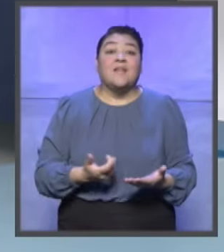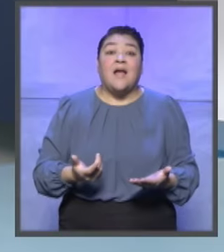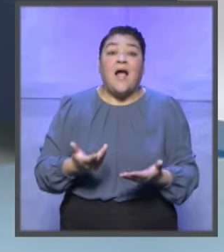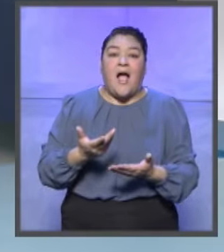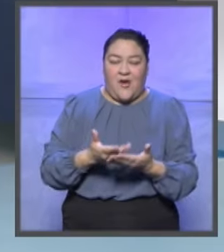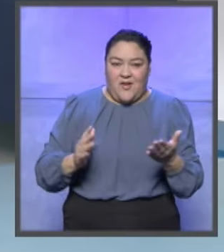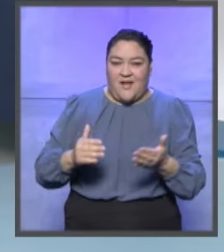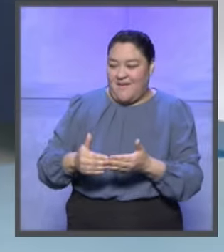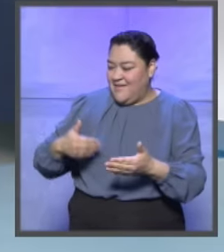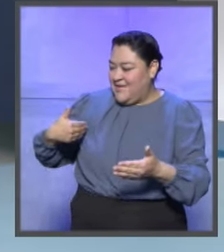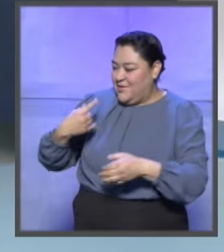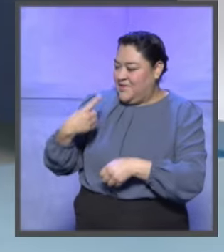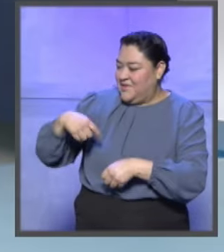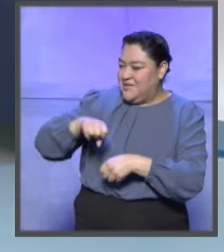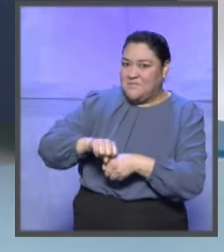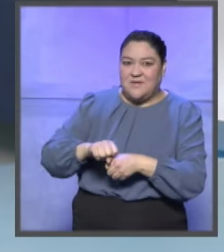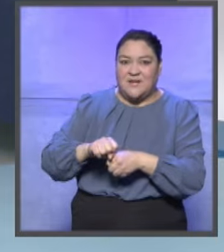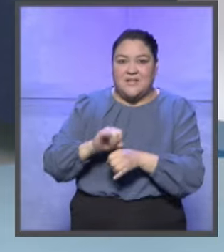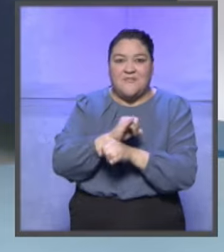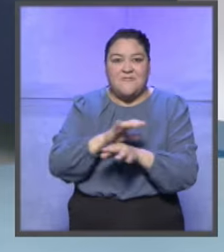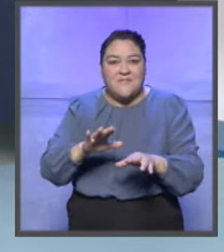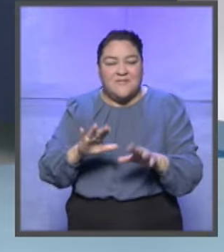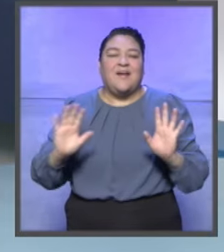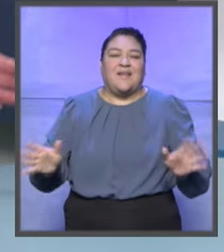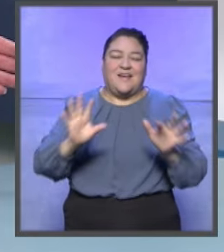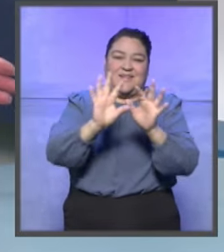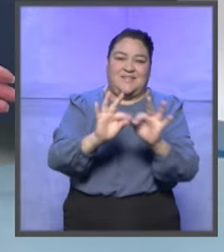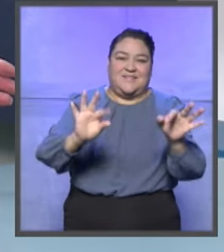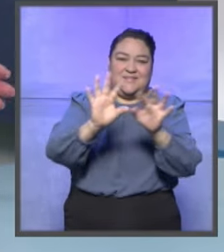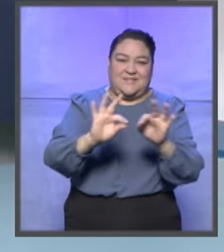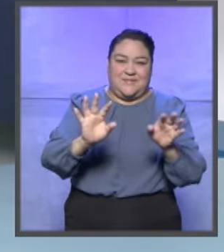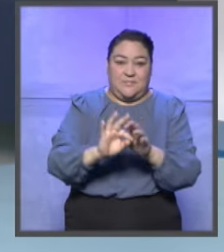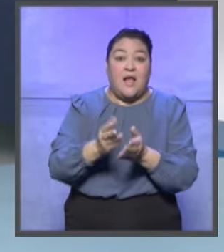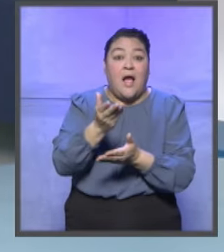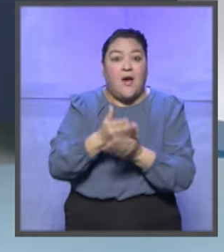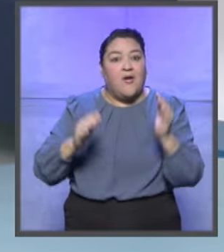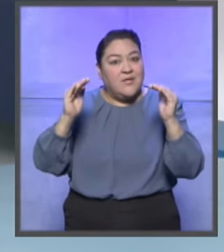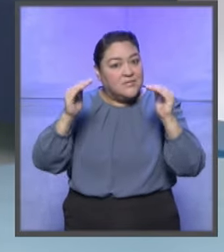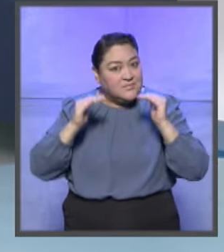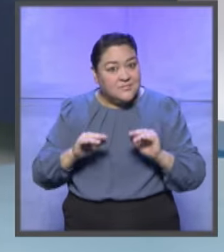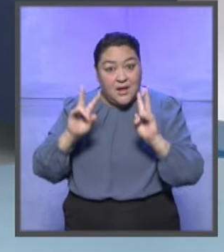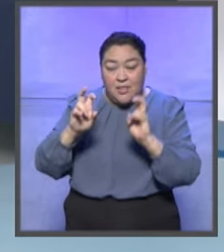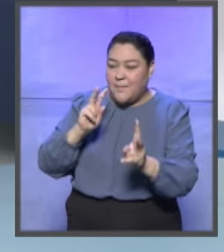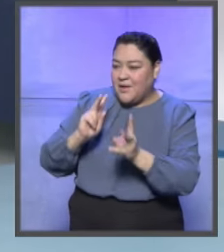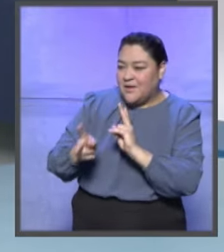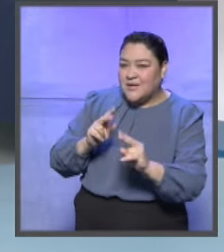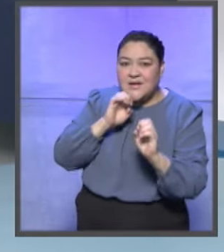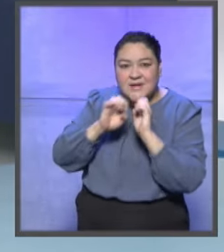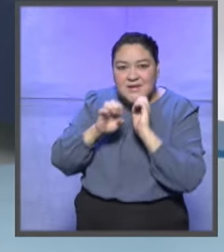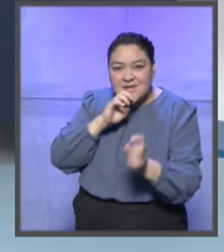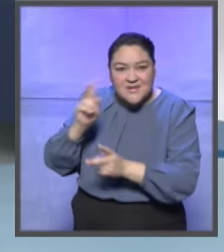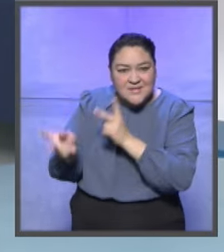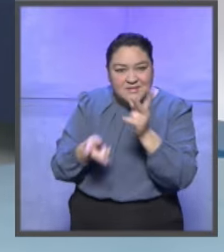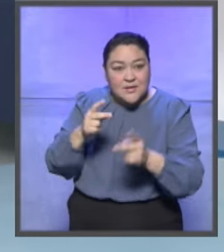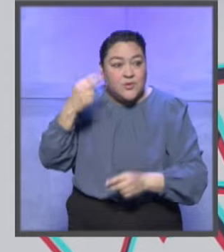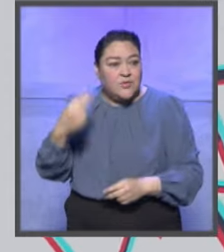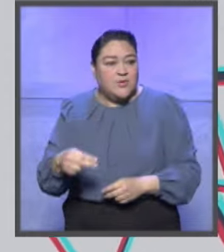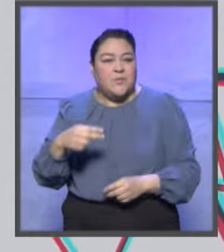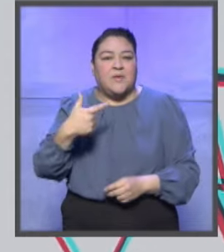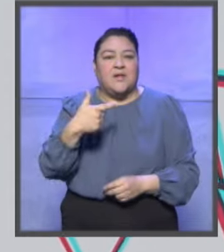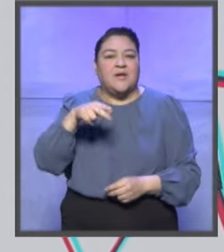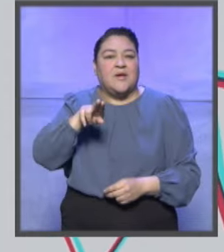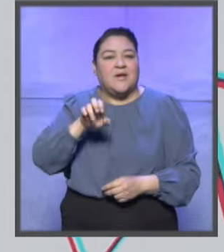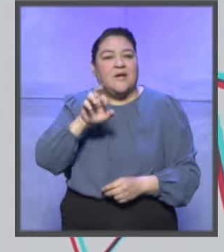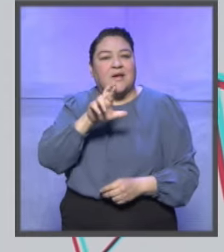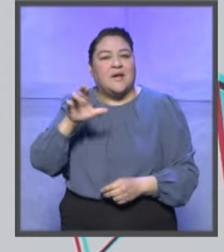Ahora ya tiene toda la información en materia electoral y qué le parece si vamos a la entrevista. Está con nosotros Sergio Arturo